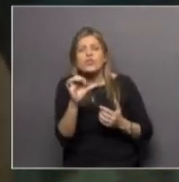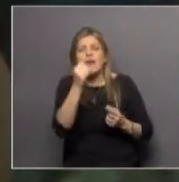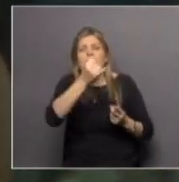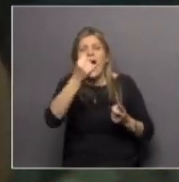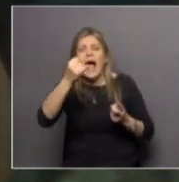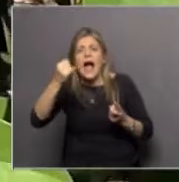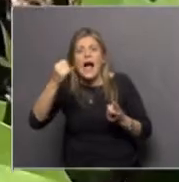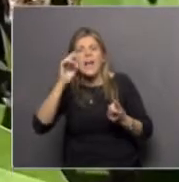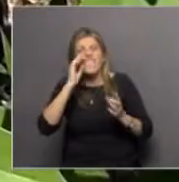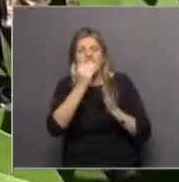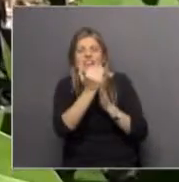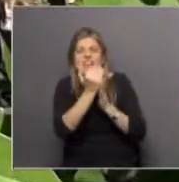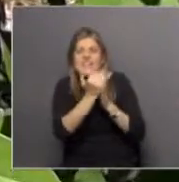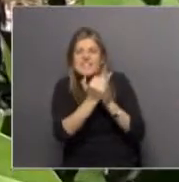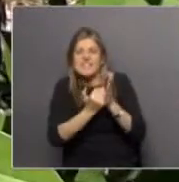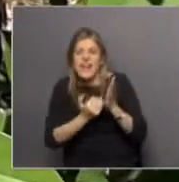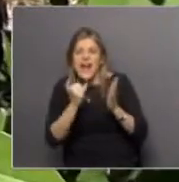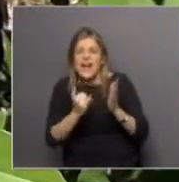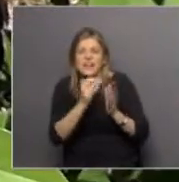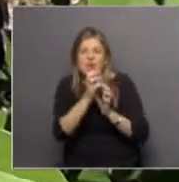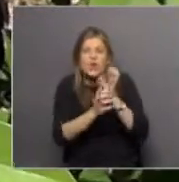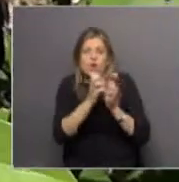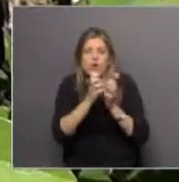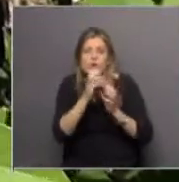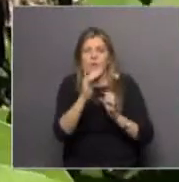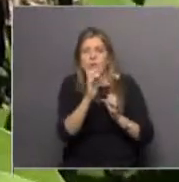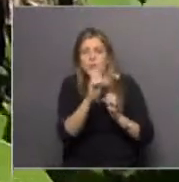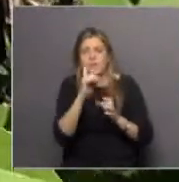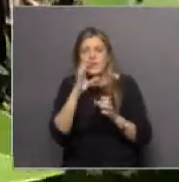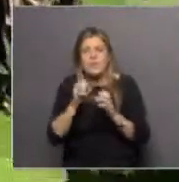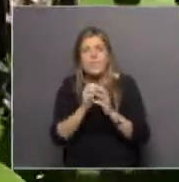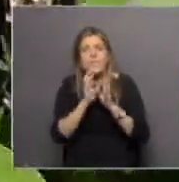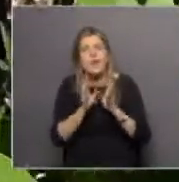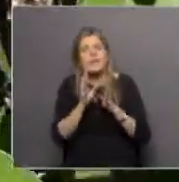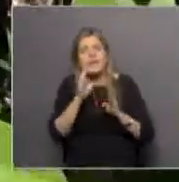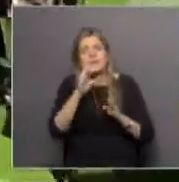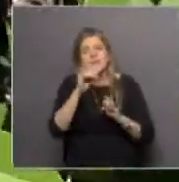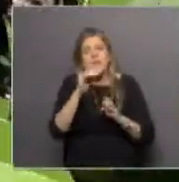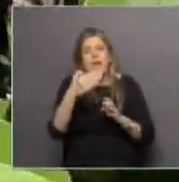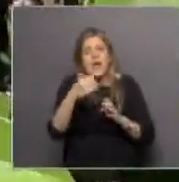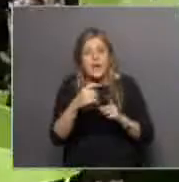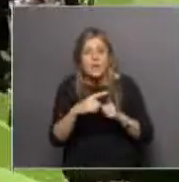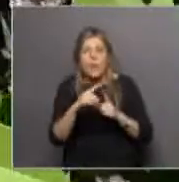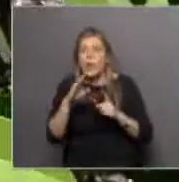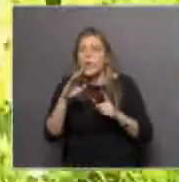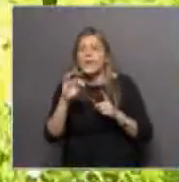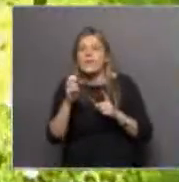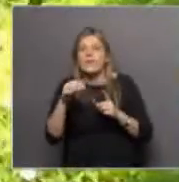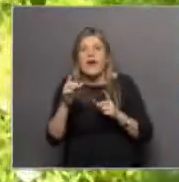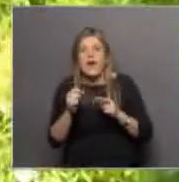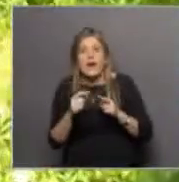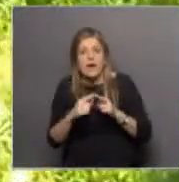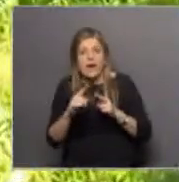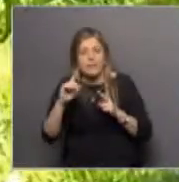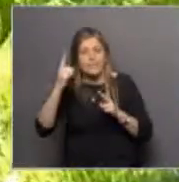guiado por las listas, los pigmentos como los que contienen el ceibo o los que contienen el fruto de la pitanga son los top